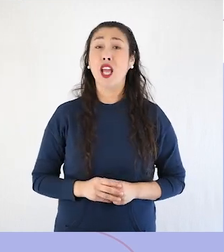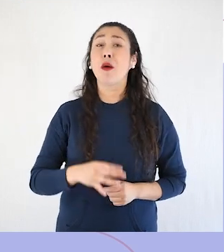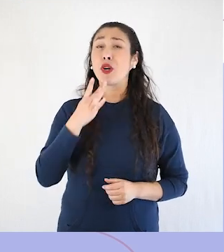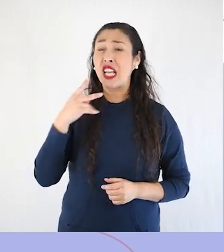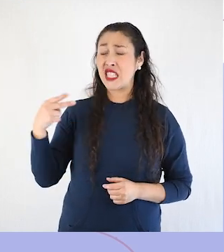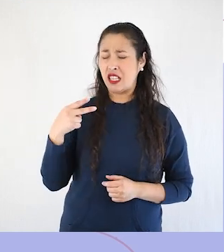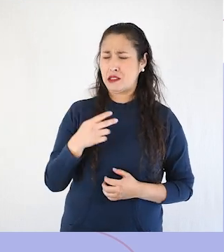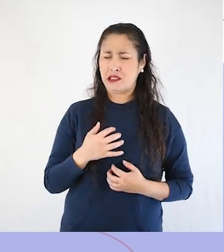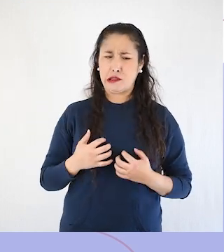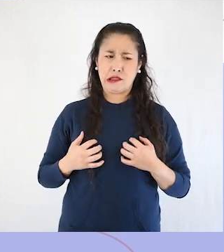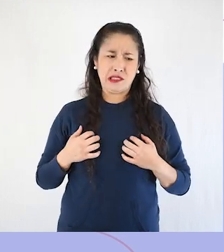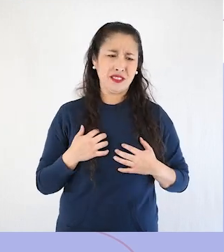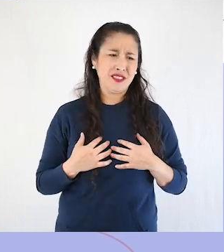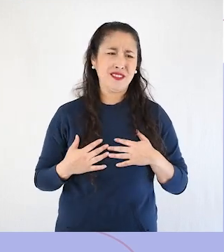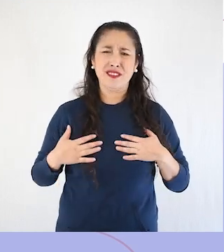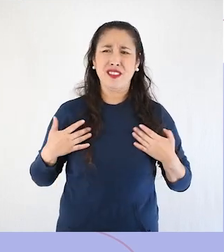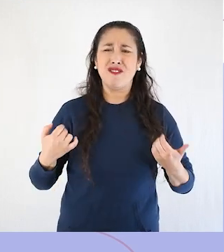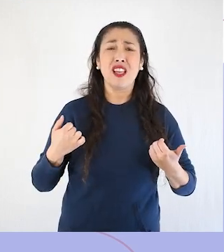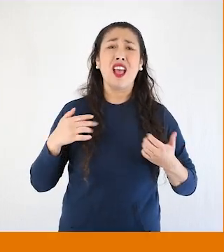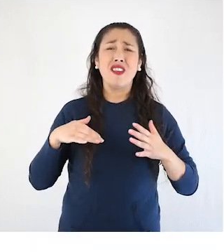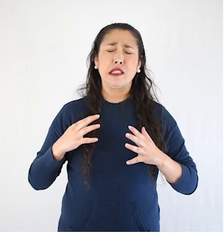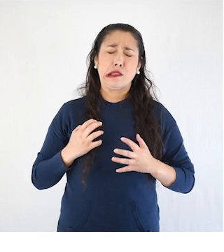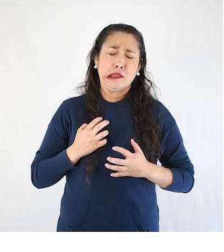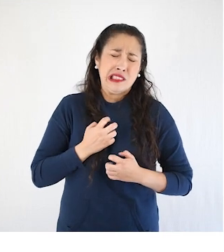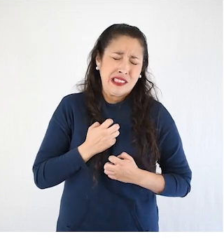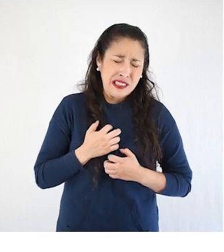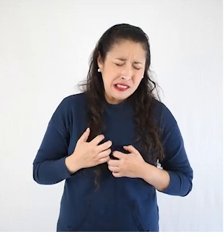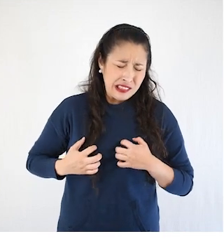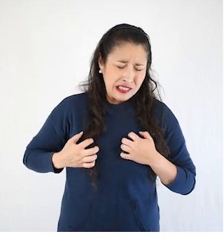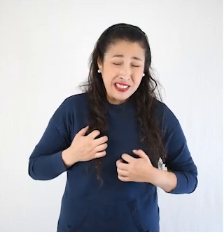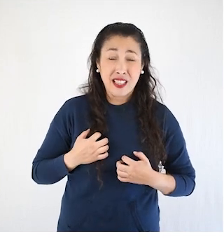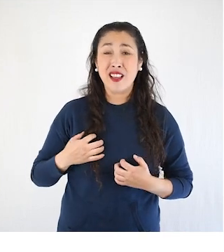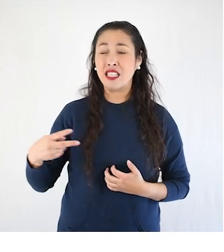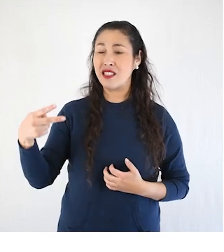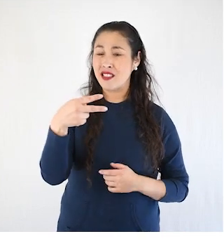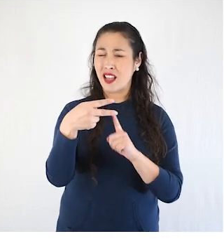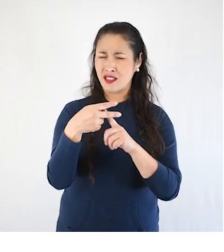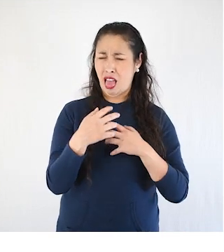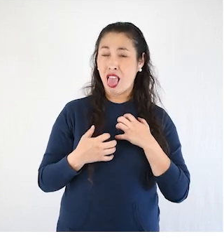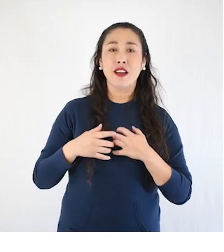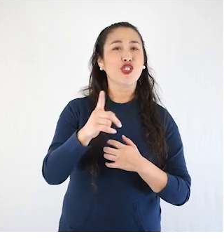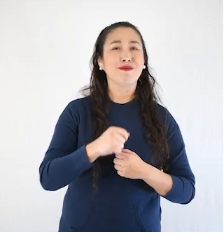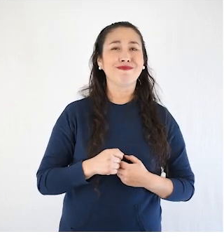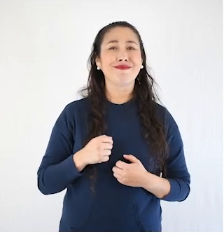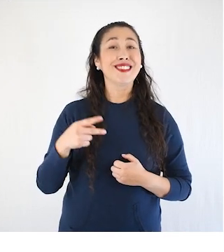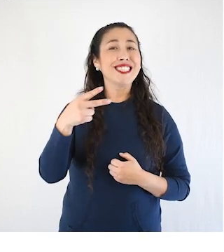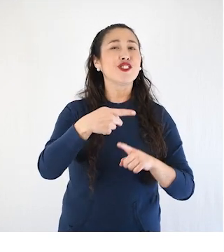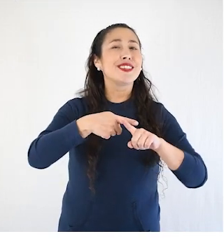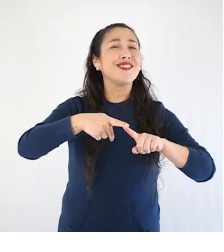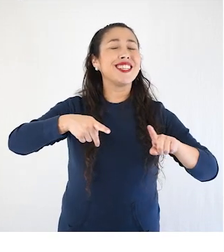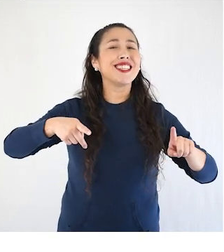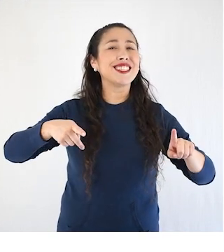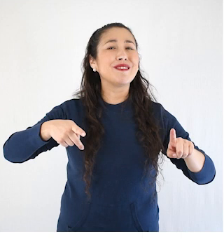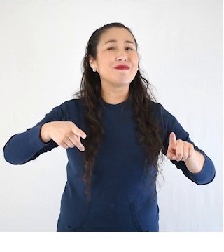Porque tener sexo que no te haga sentir bien te puede provocar sentimientos poco agradables o que te incomoden y el sexo no debería